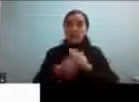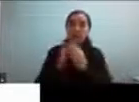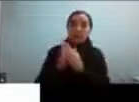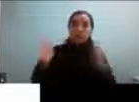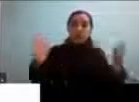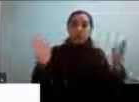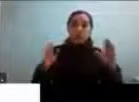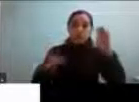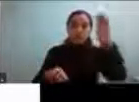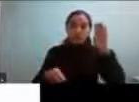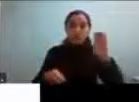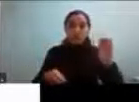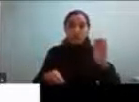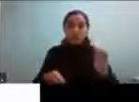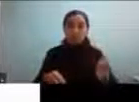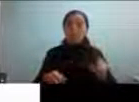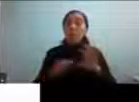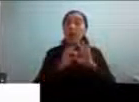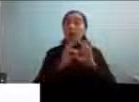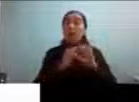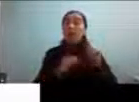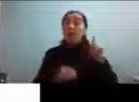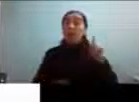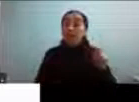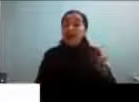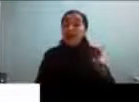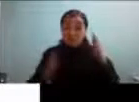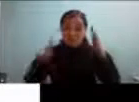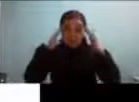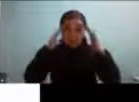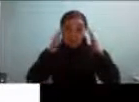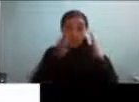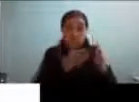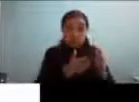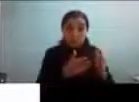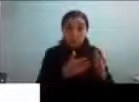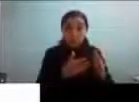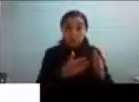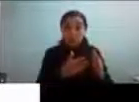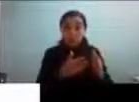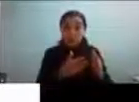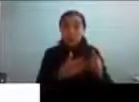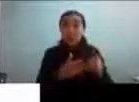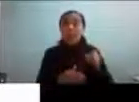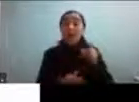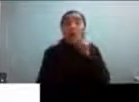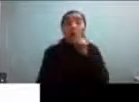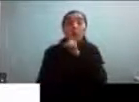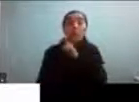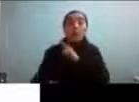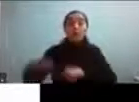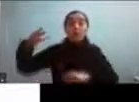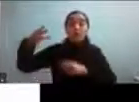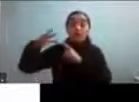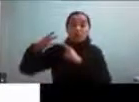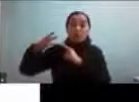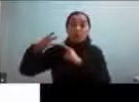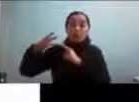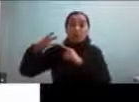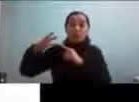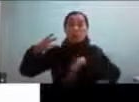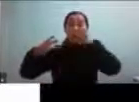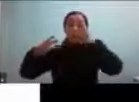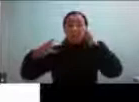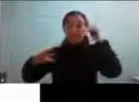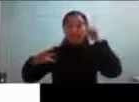y fue gracias a ellos que logré enfocarme con mucha atención también en el último nivel que es el nivel más complejo porque el primer